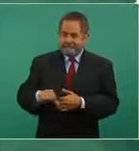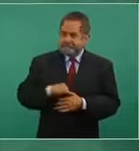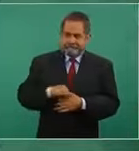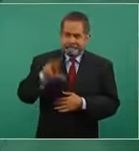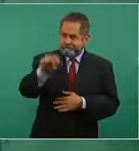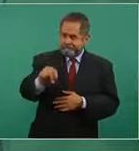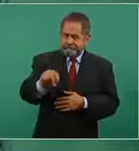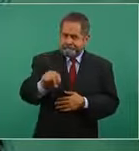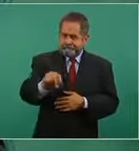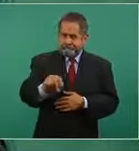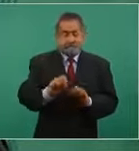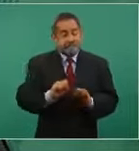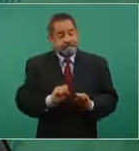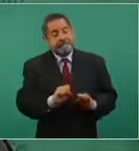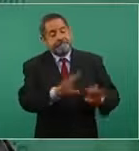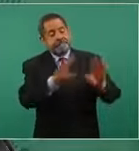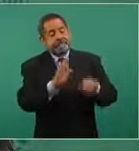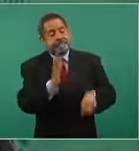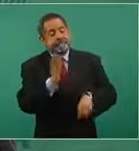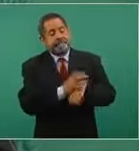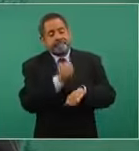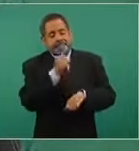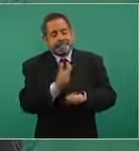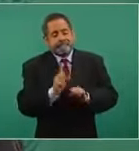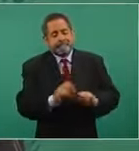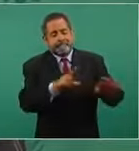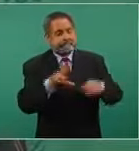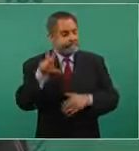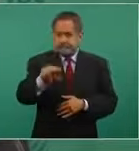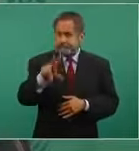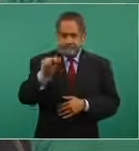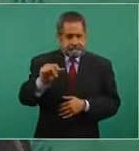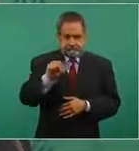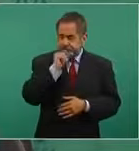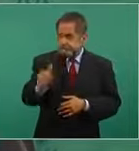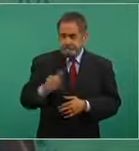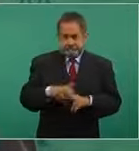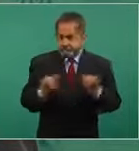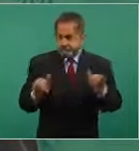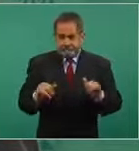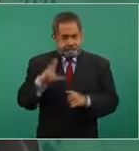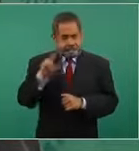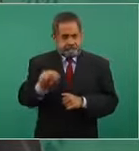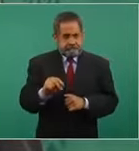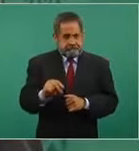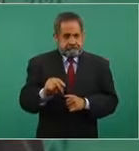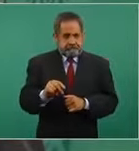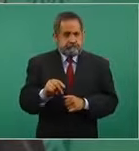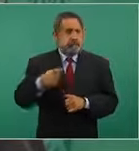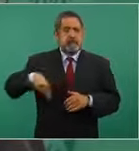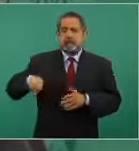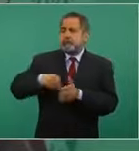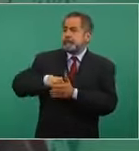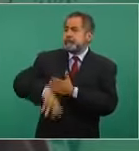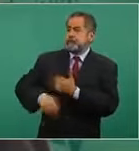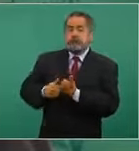hay impunidad para nadie. Además, no se ocultan las cosas.